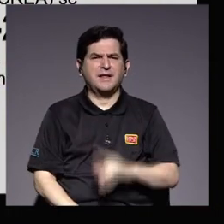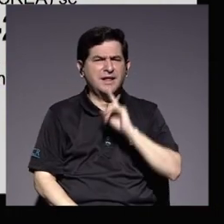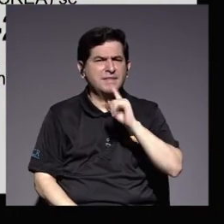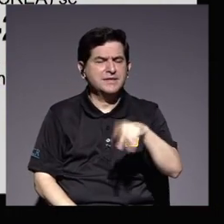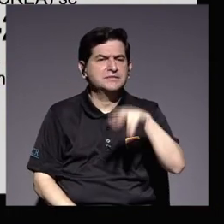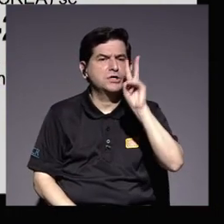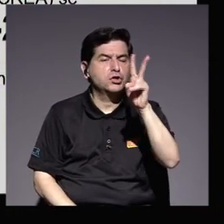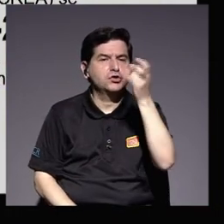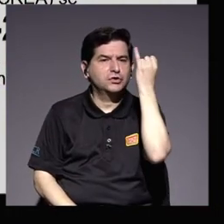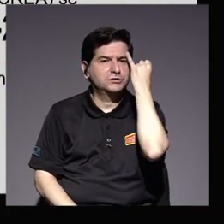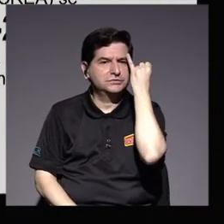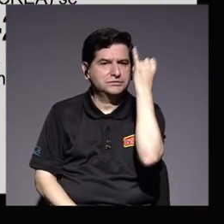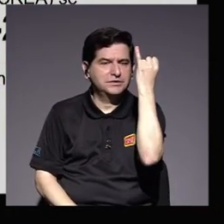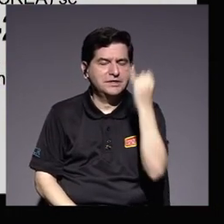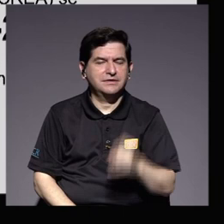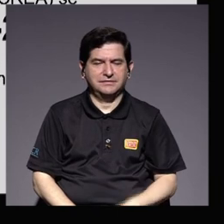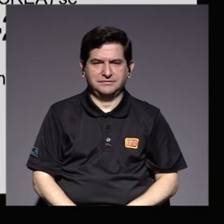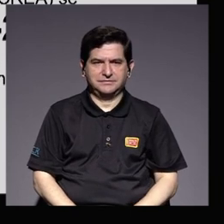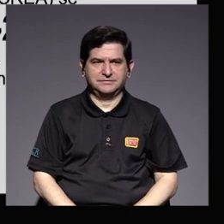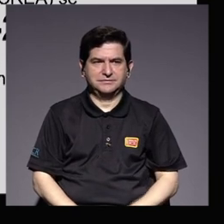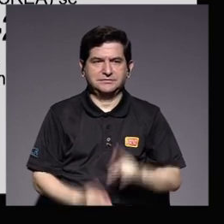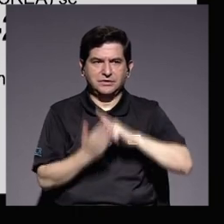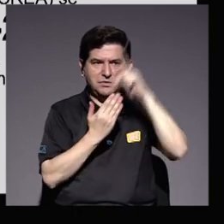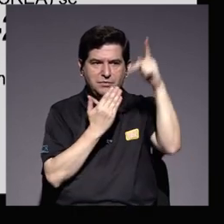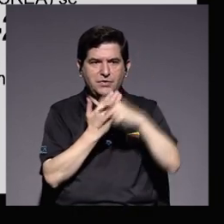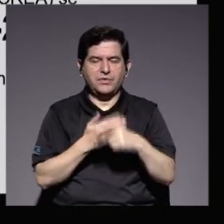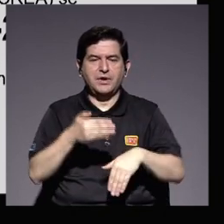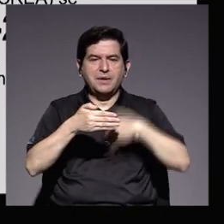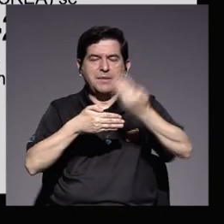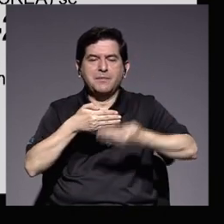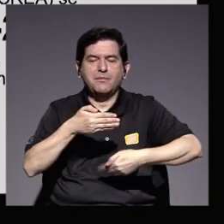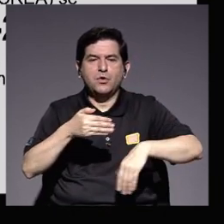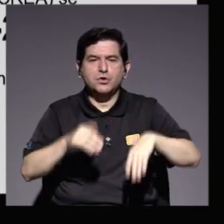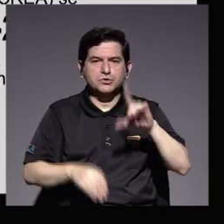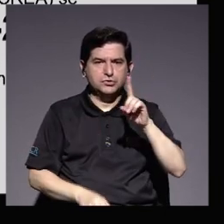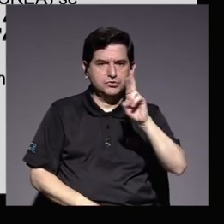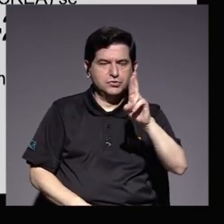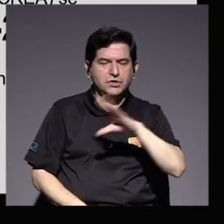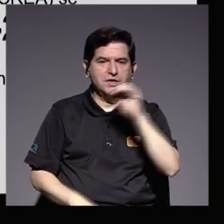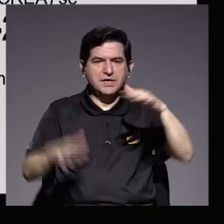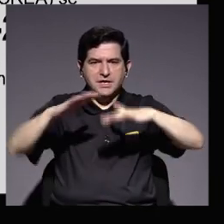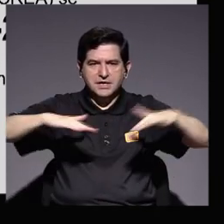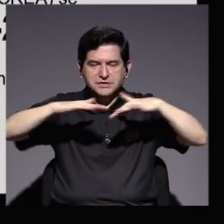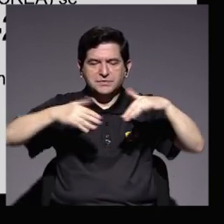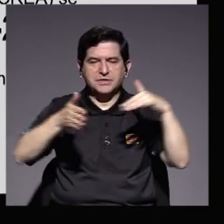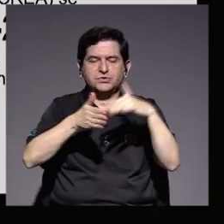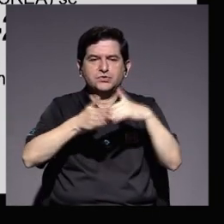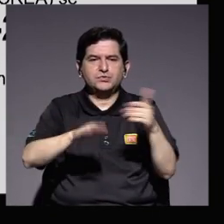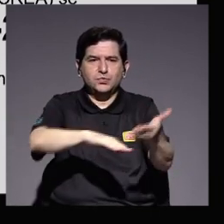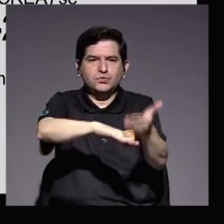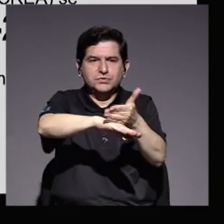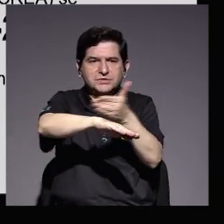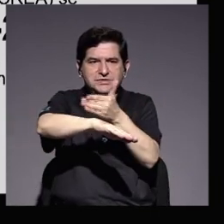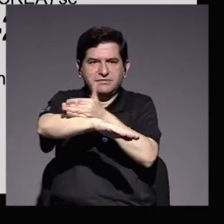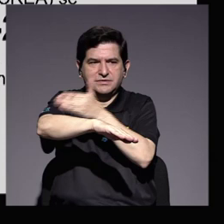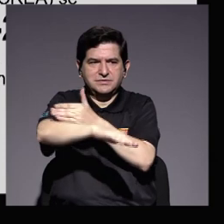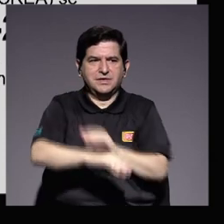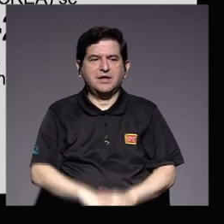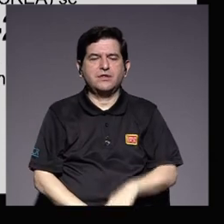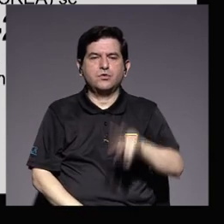al menos dos iniciativas, el programa de postdoctorado y el espacio universitario de estudios avanzados, Ucrea.